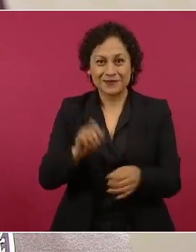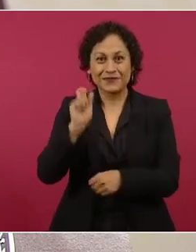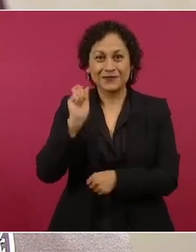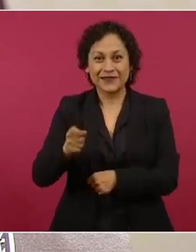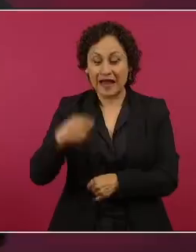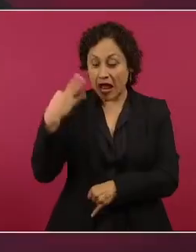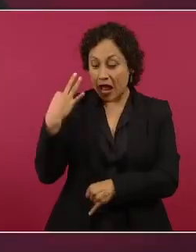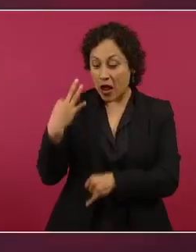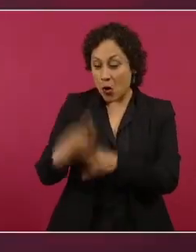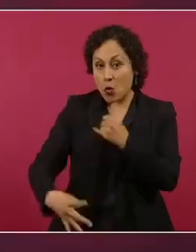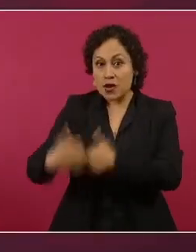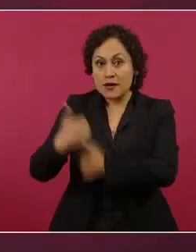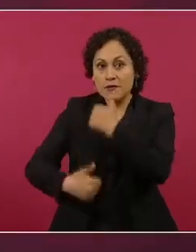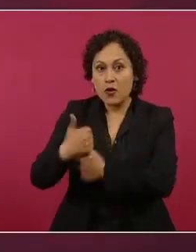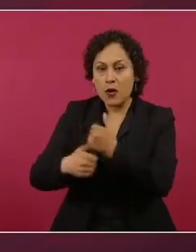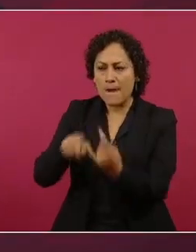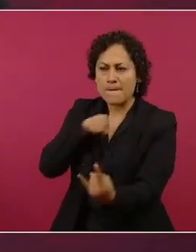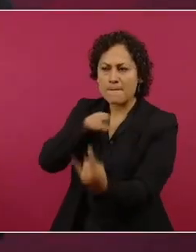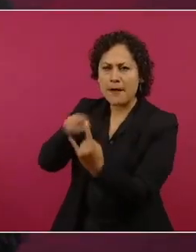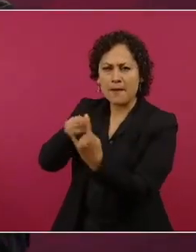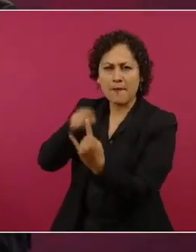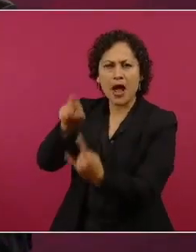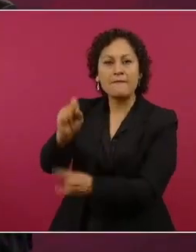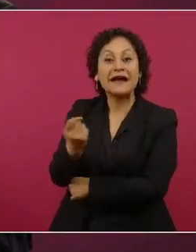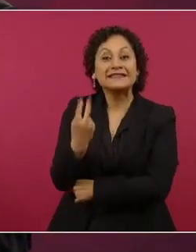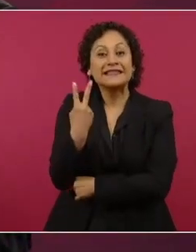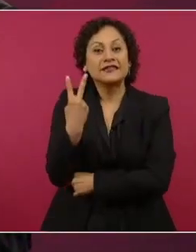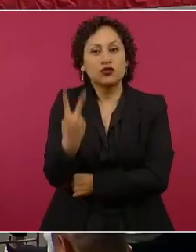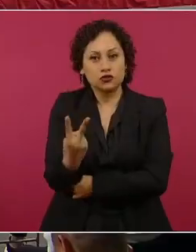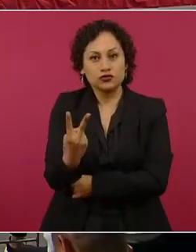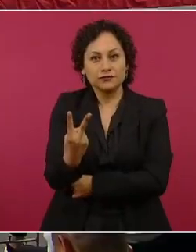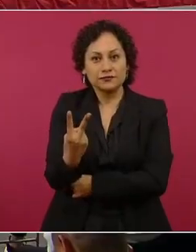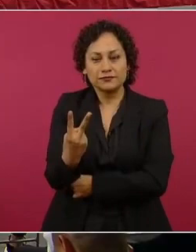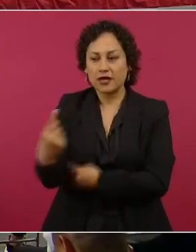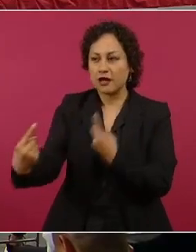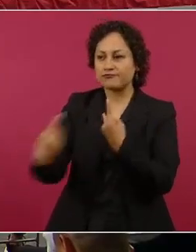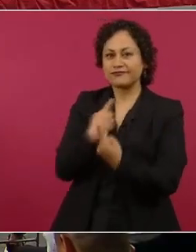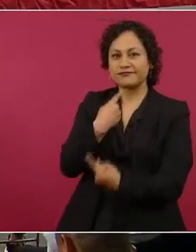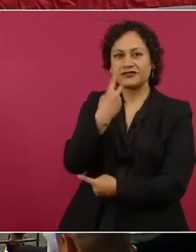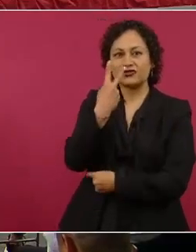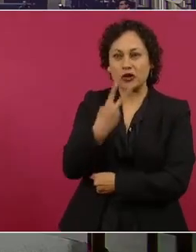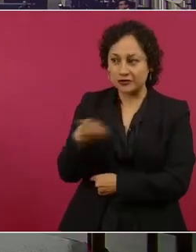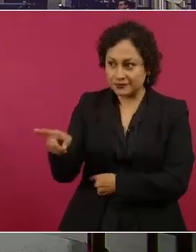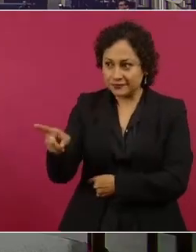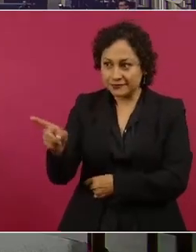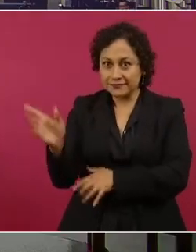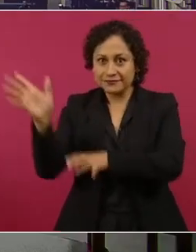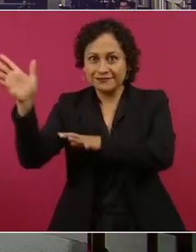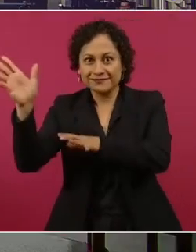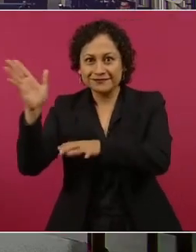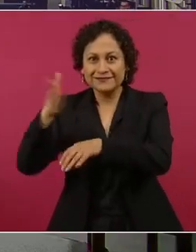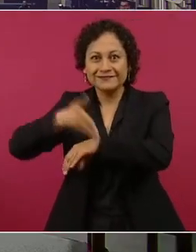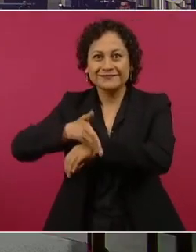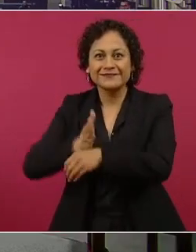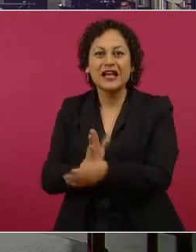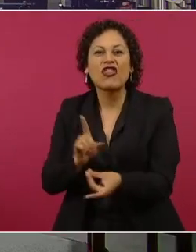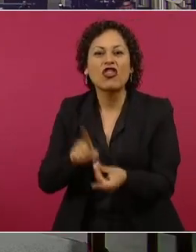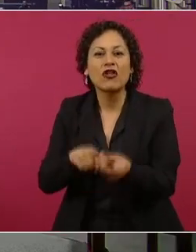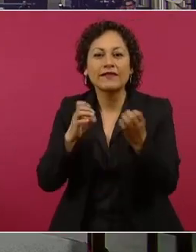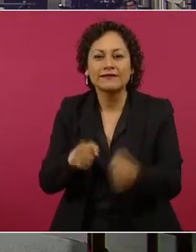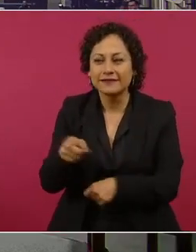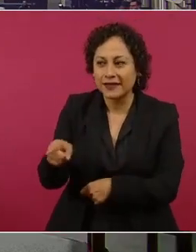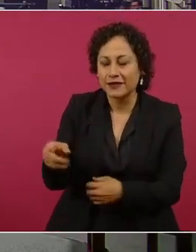y solamente dos en contra. ¿Dónde está el portero? Muy buen portero que llevábamos.